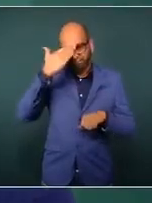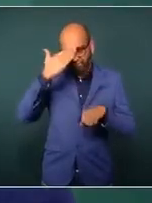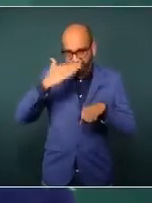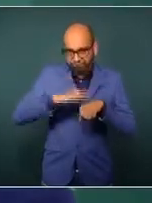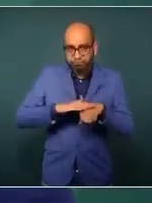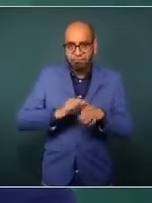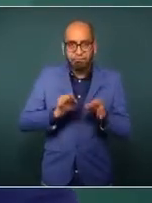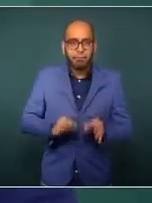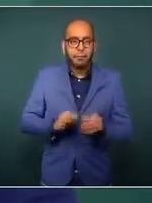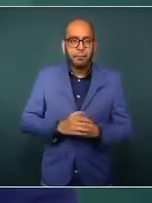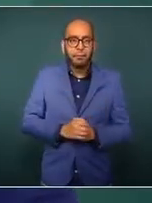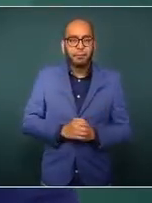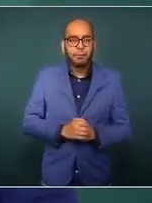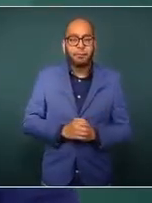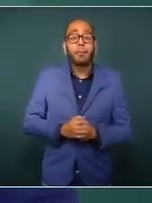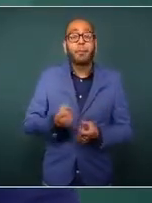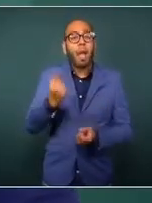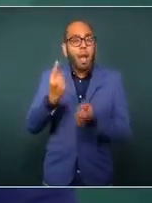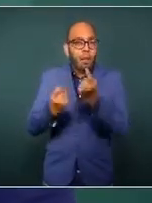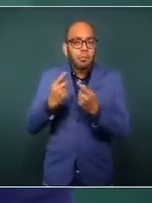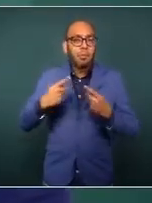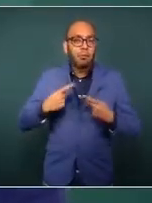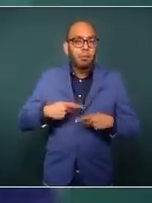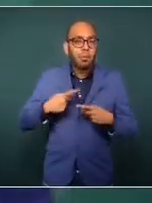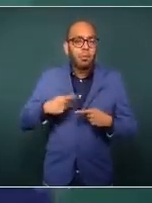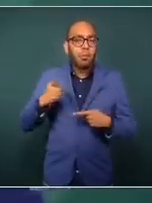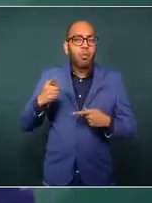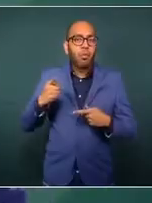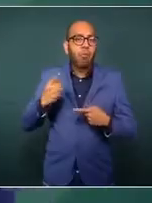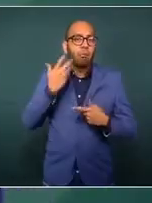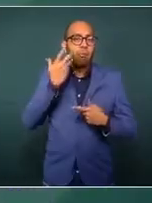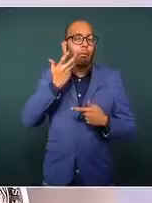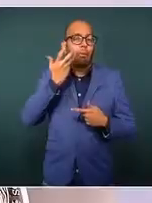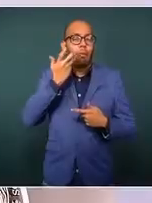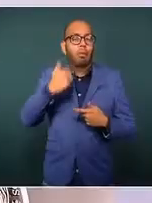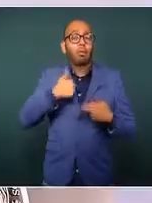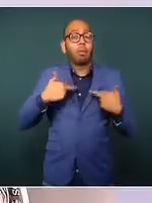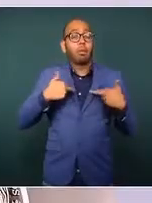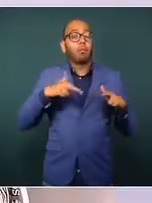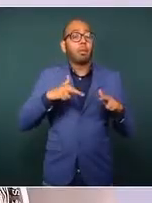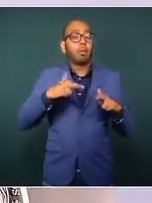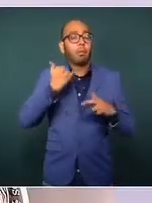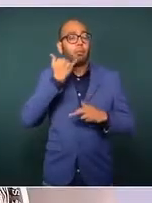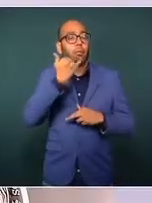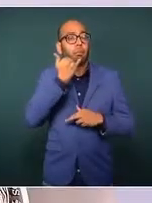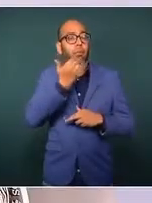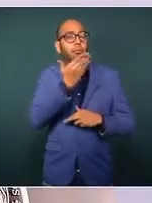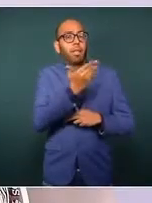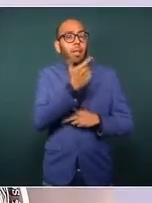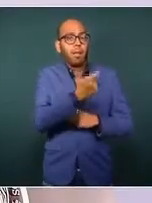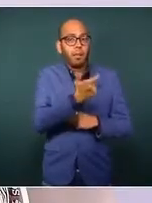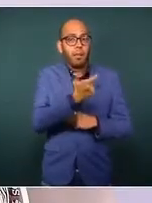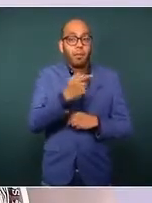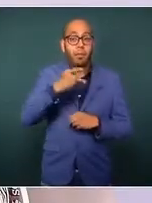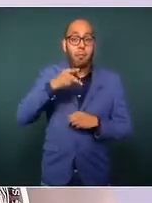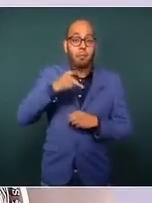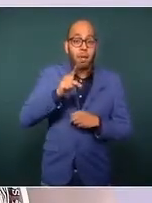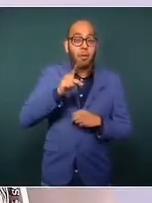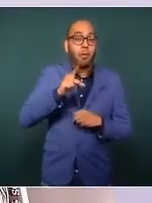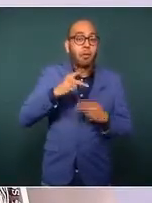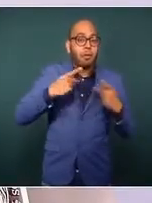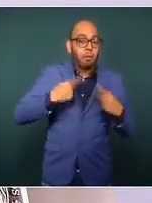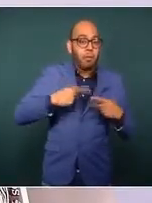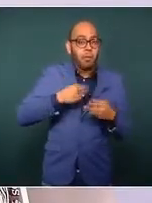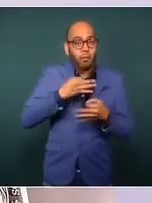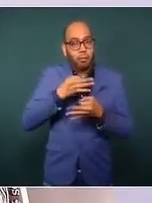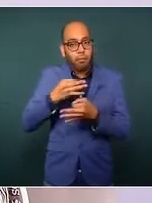representantes de tal o cual célula delincuencial y piden dinero, pero con la información que le damos a la